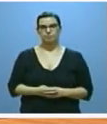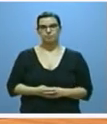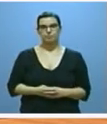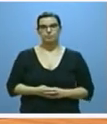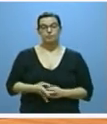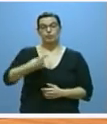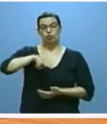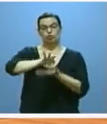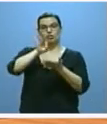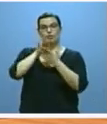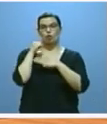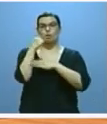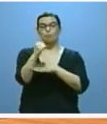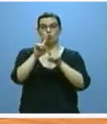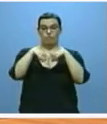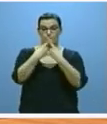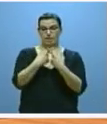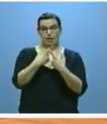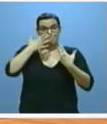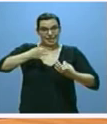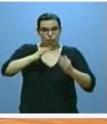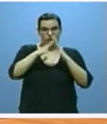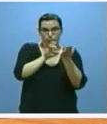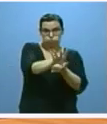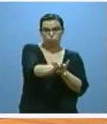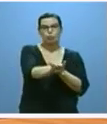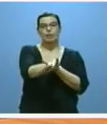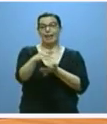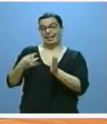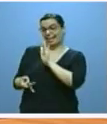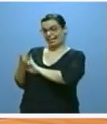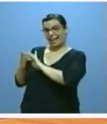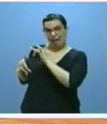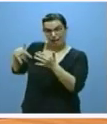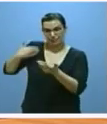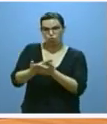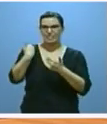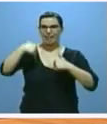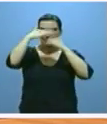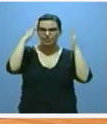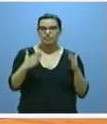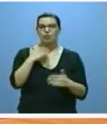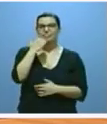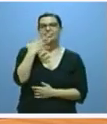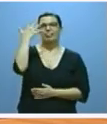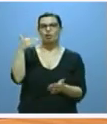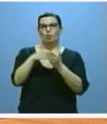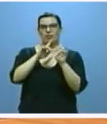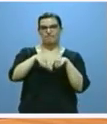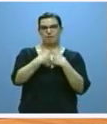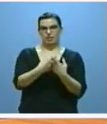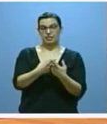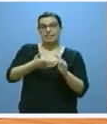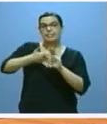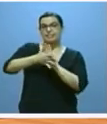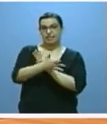servicio de apoyo a familias en riesgo de desahucio lleva desde su creación atendidas a casi 5.000 familias con